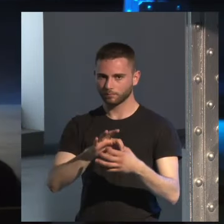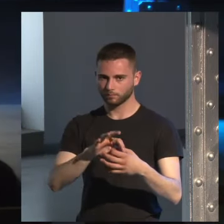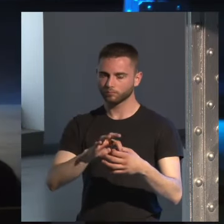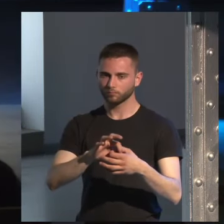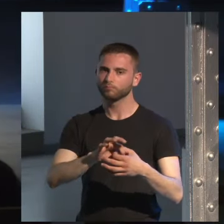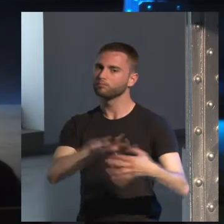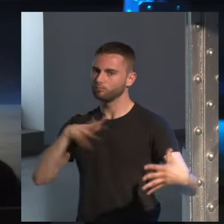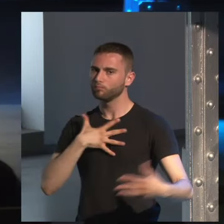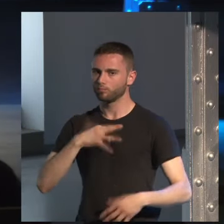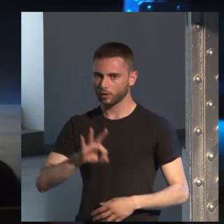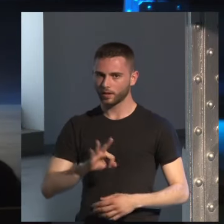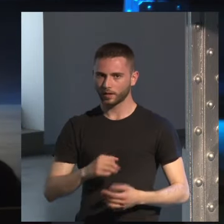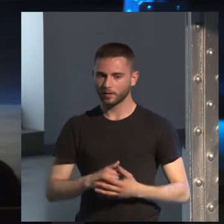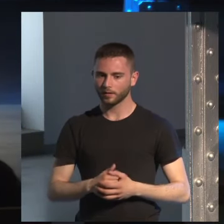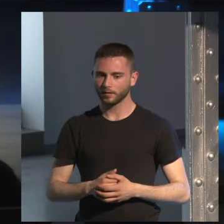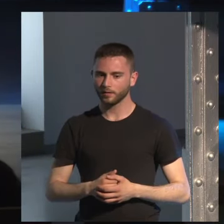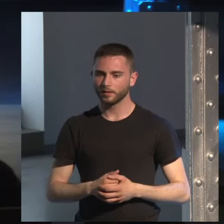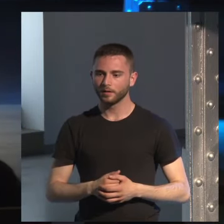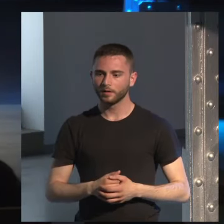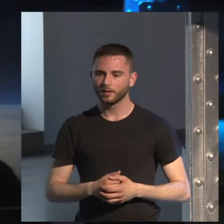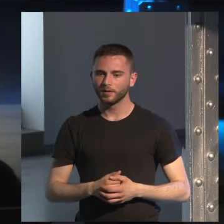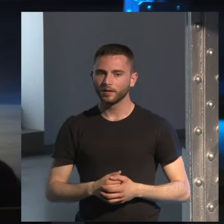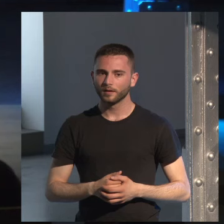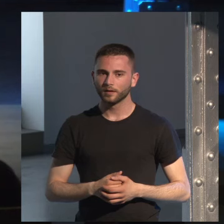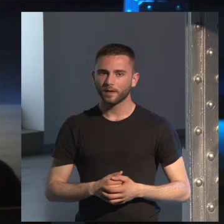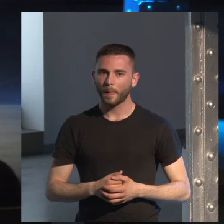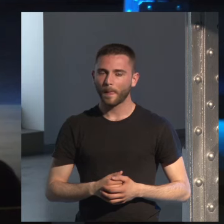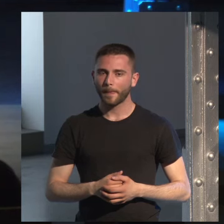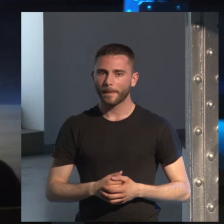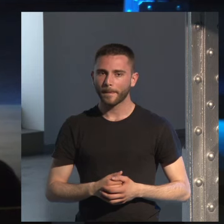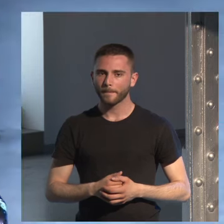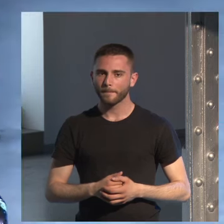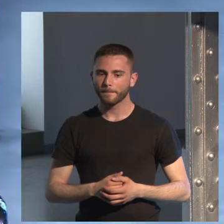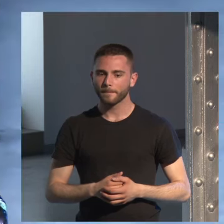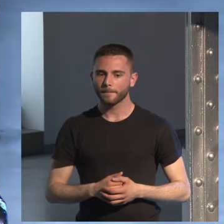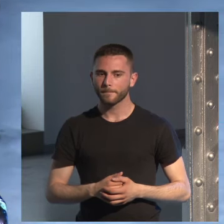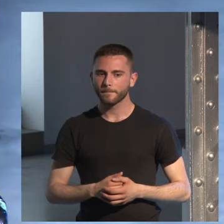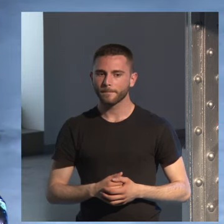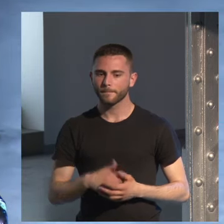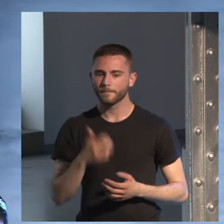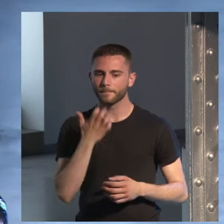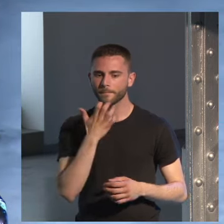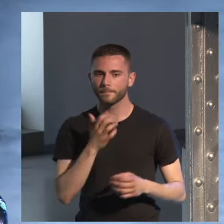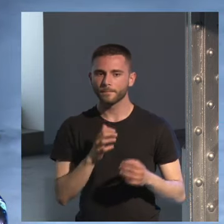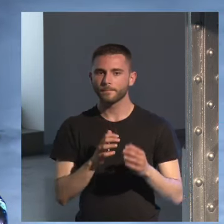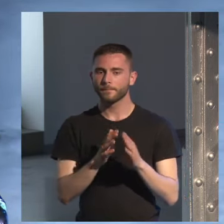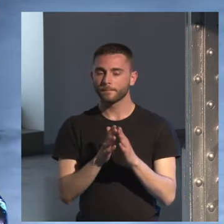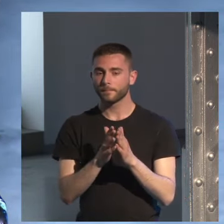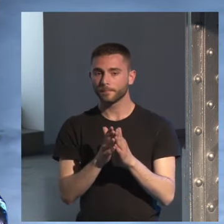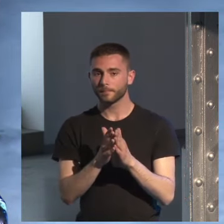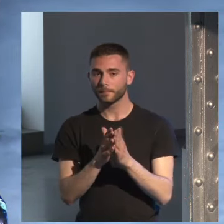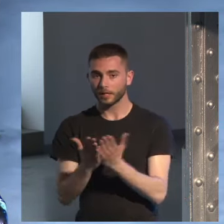si no se ve la carpintería demasiado se puede si desde luego coges un libro y ves las soluciones antes que los problemas